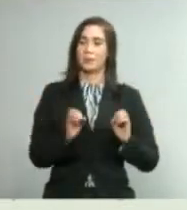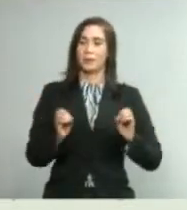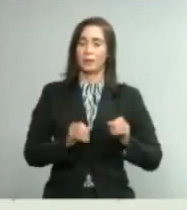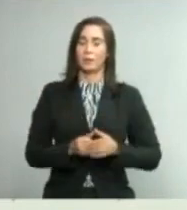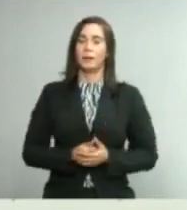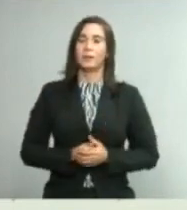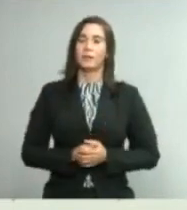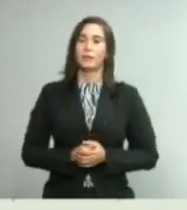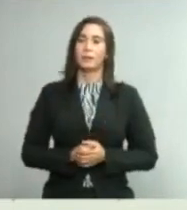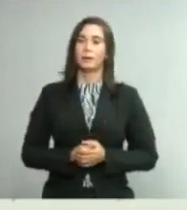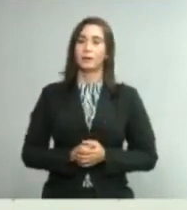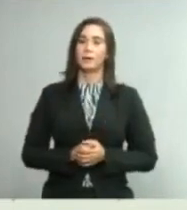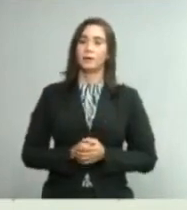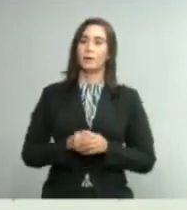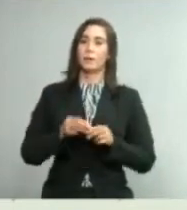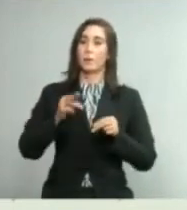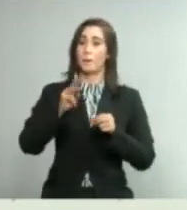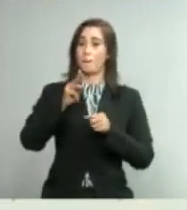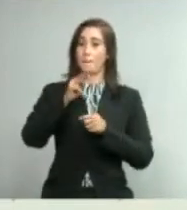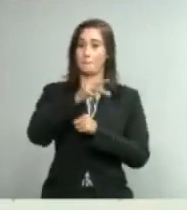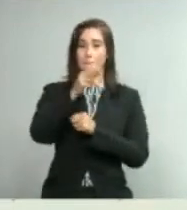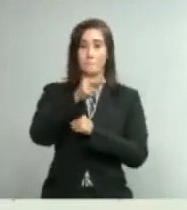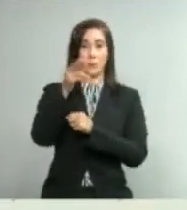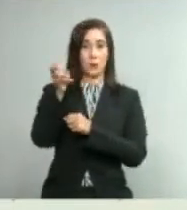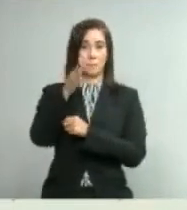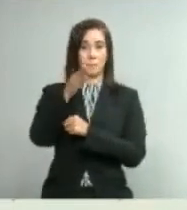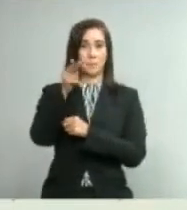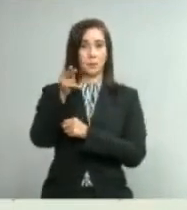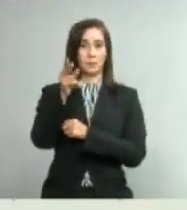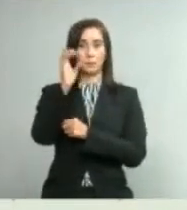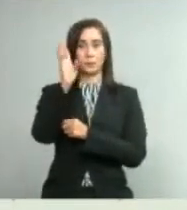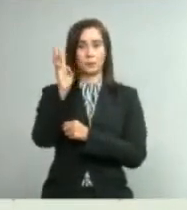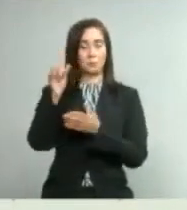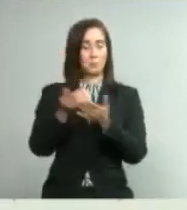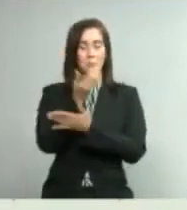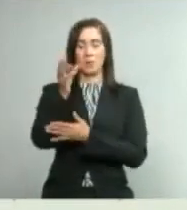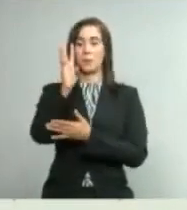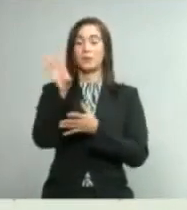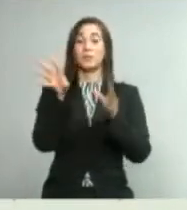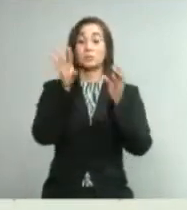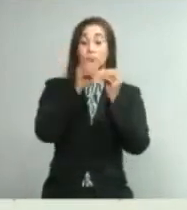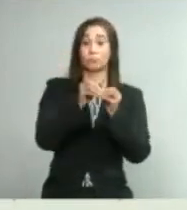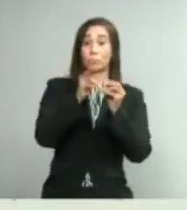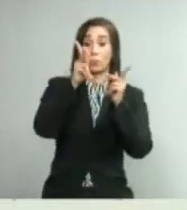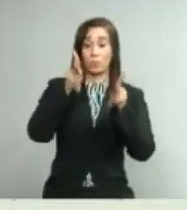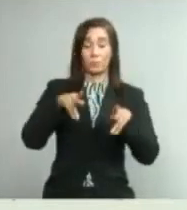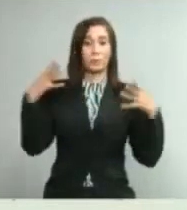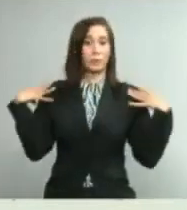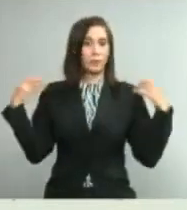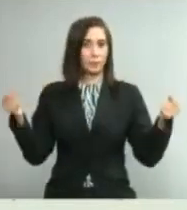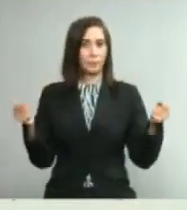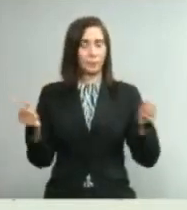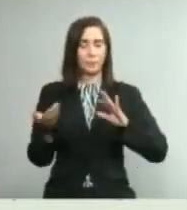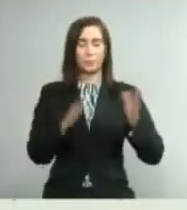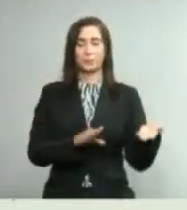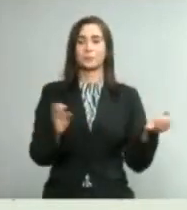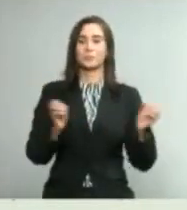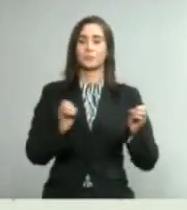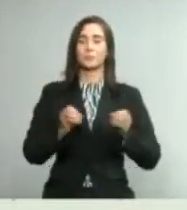Bauruco, cero casos nuevos, cero fallecimientos.